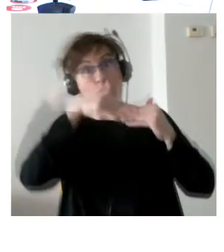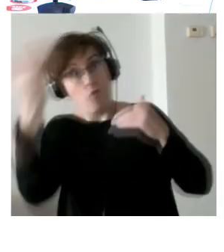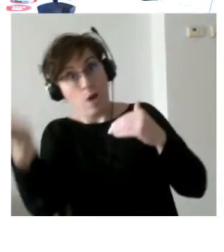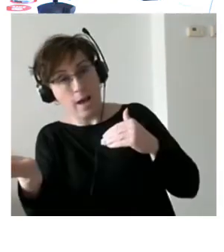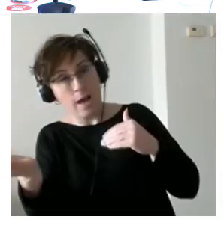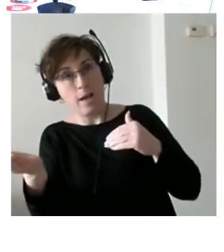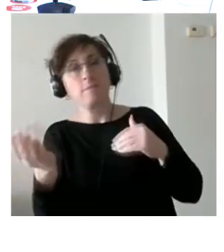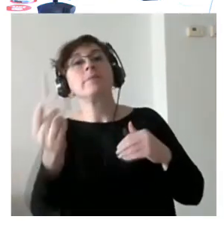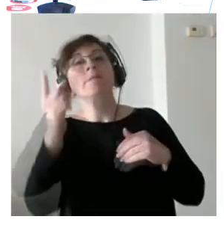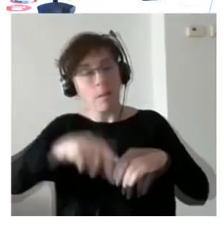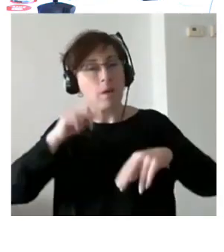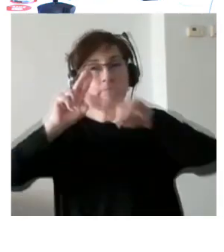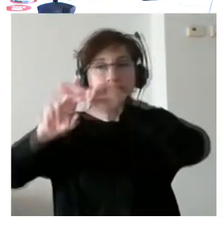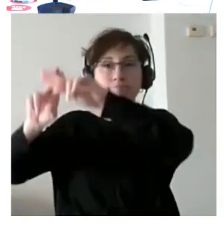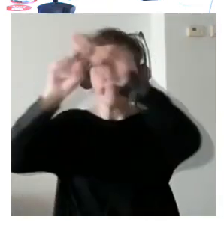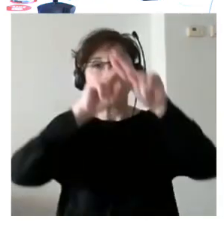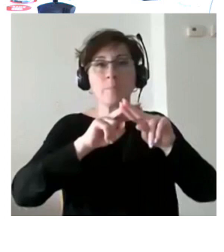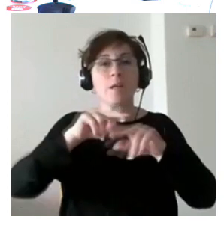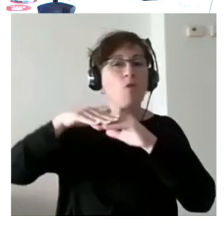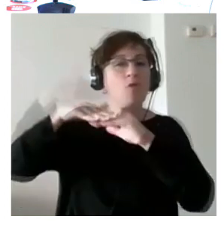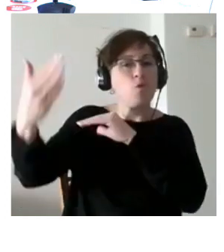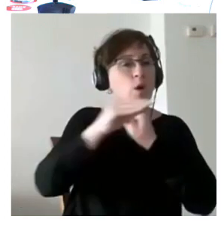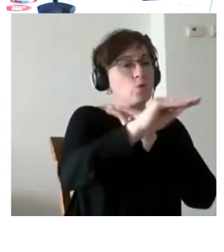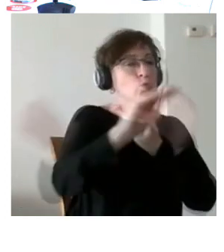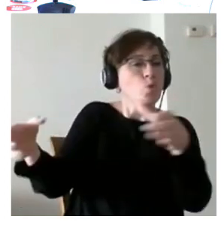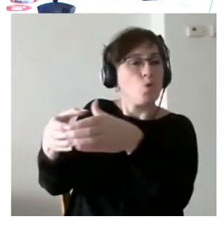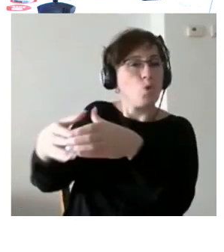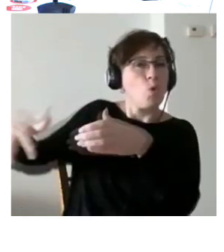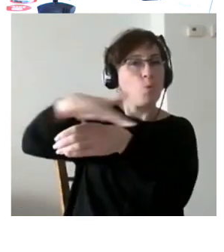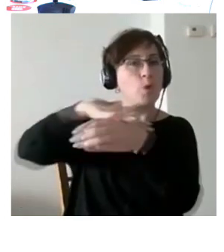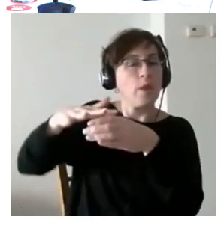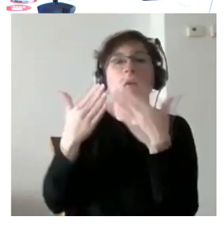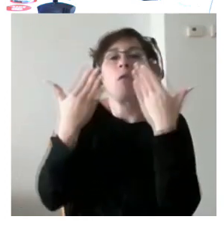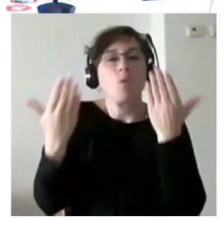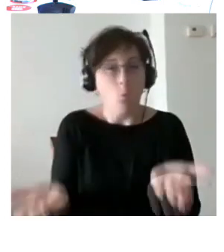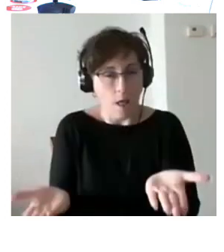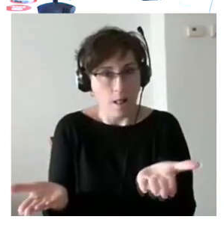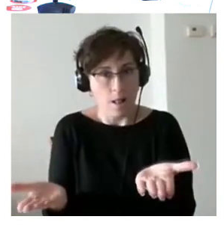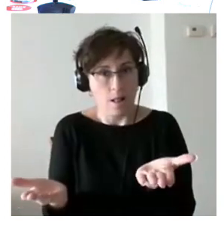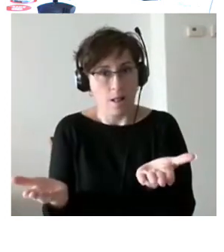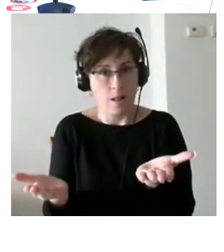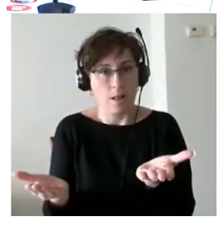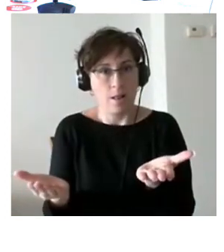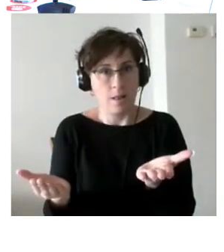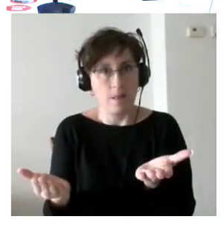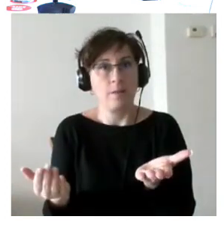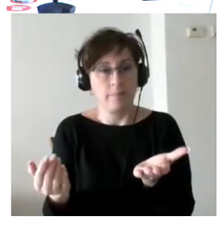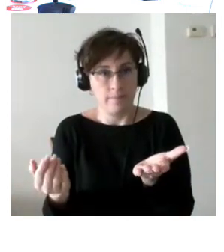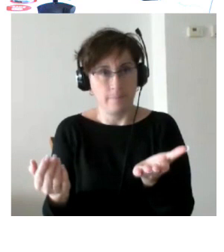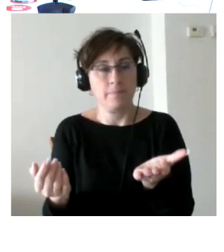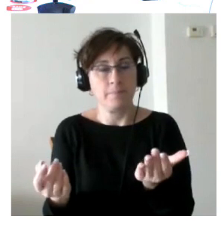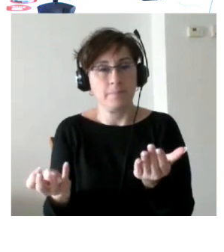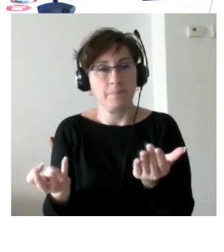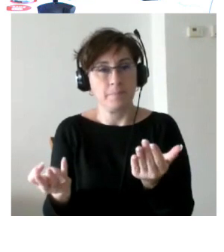y analizar mucho cuál es su comunidad cuáles son los activos comunitarios Cuando hablamos de activos comunitarios nos queremos referir